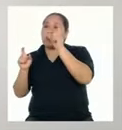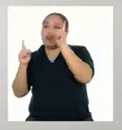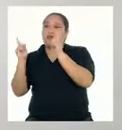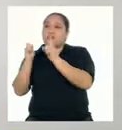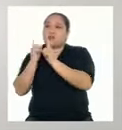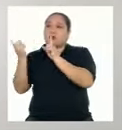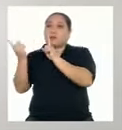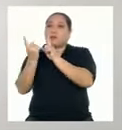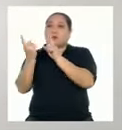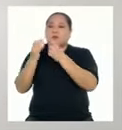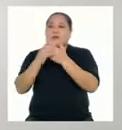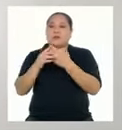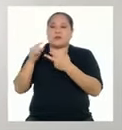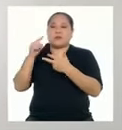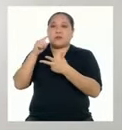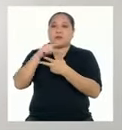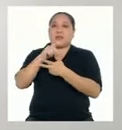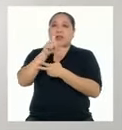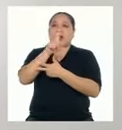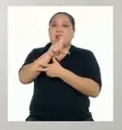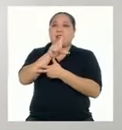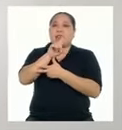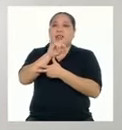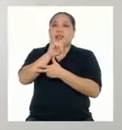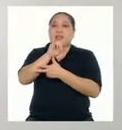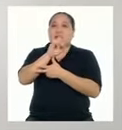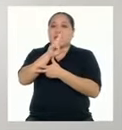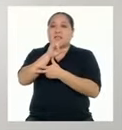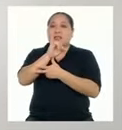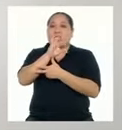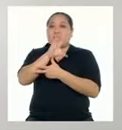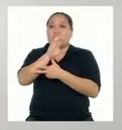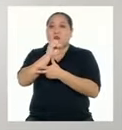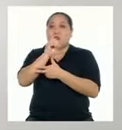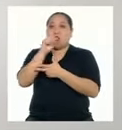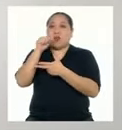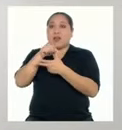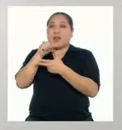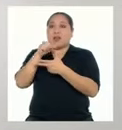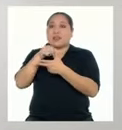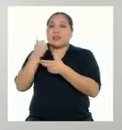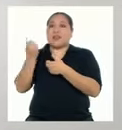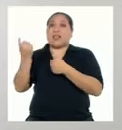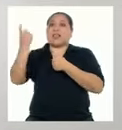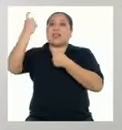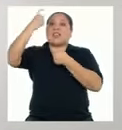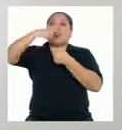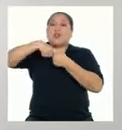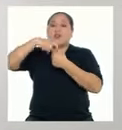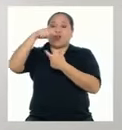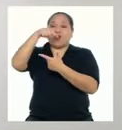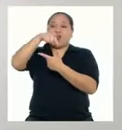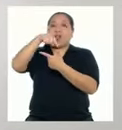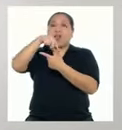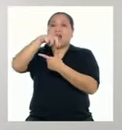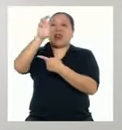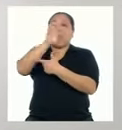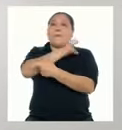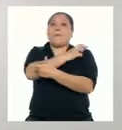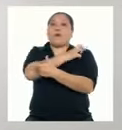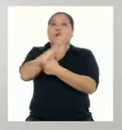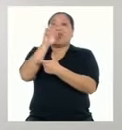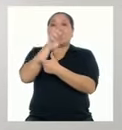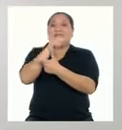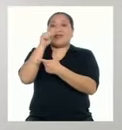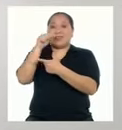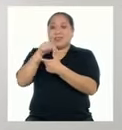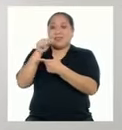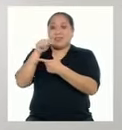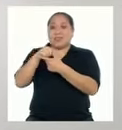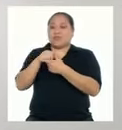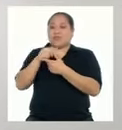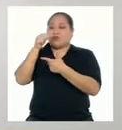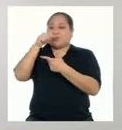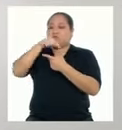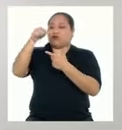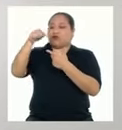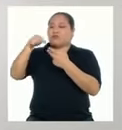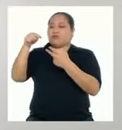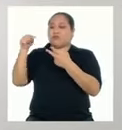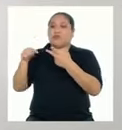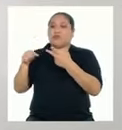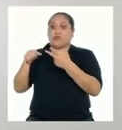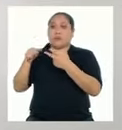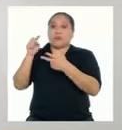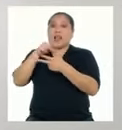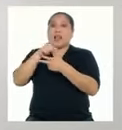personajes Y el género lírico es el que le corresponde a la poesía Son obras generalmente